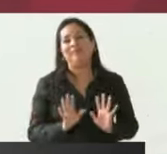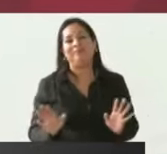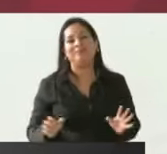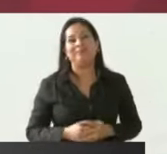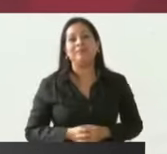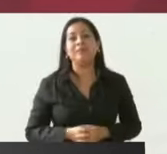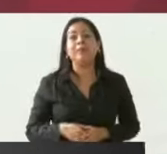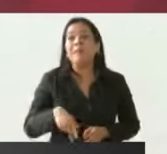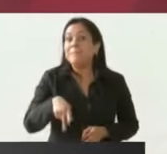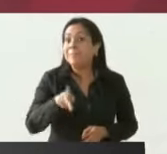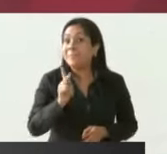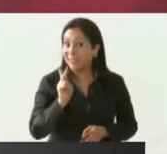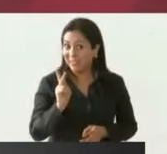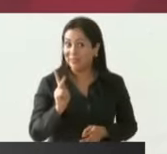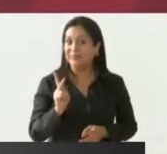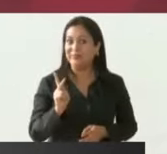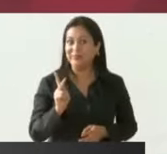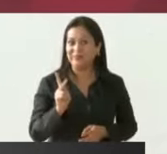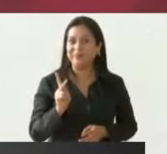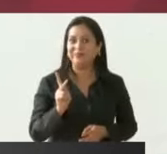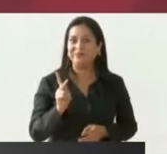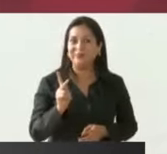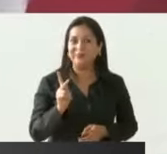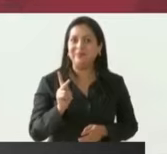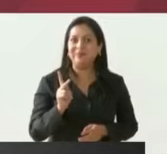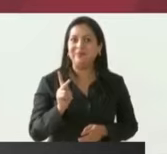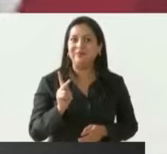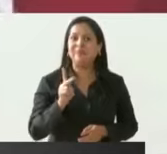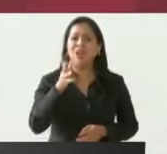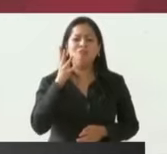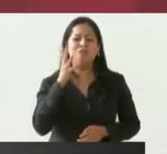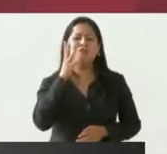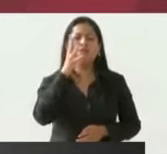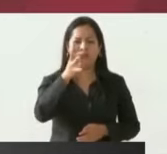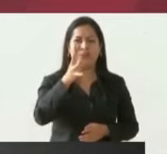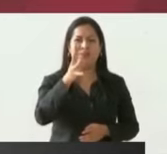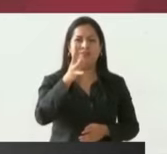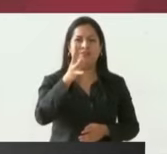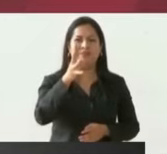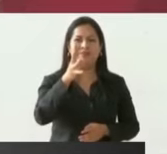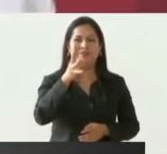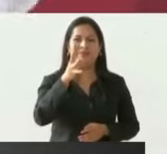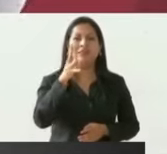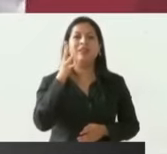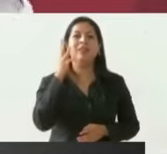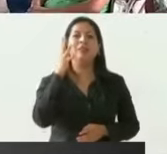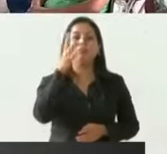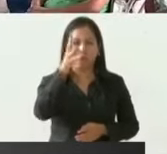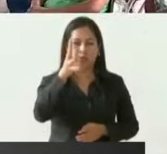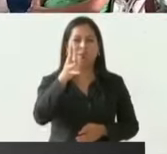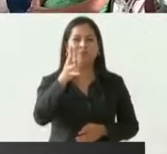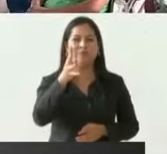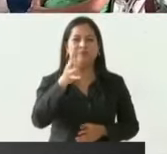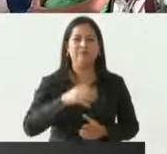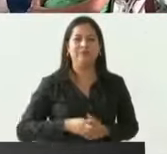pero el futuro el porvenir